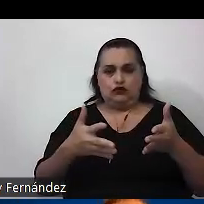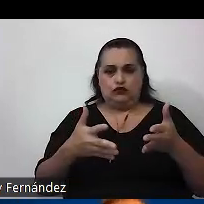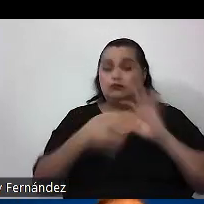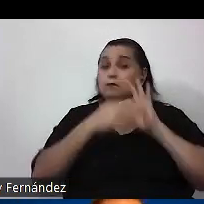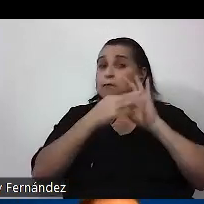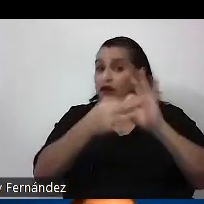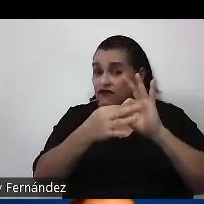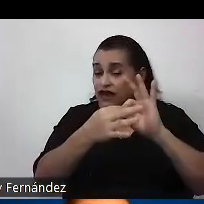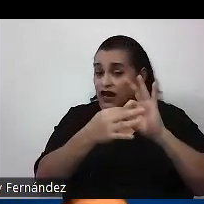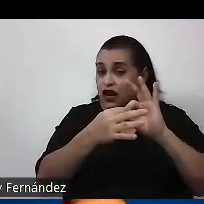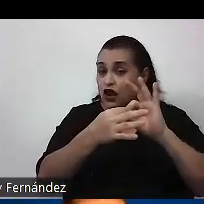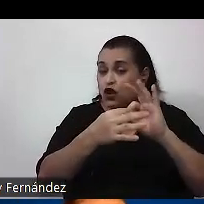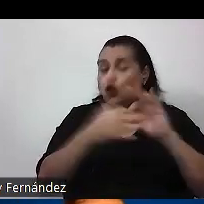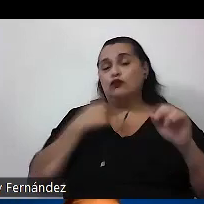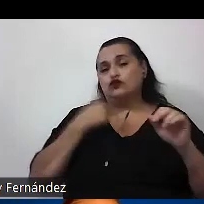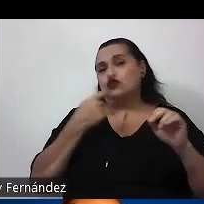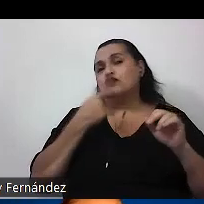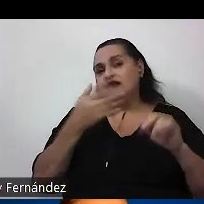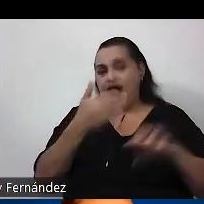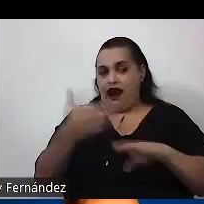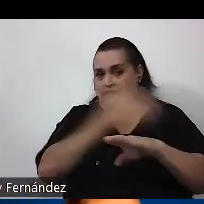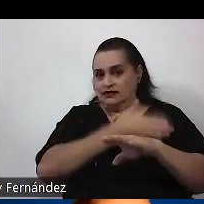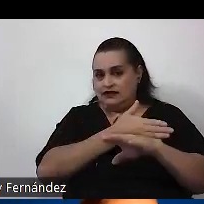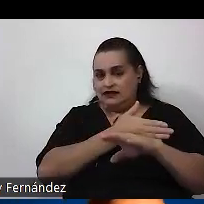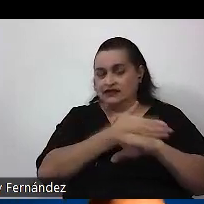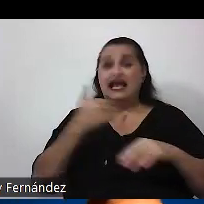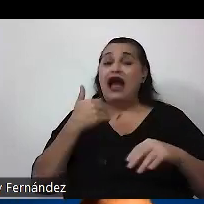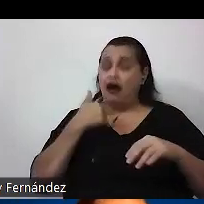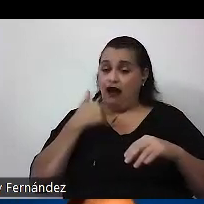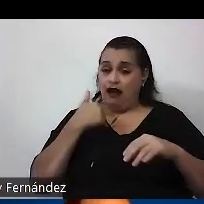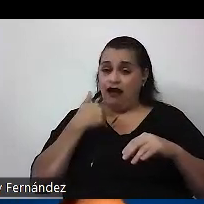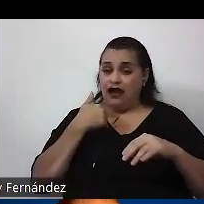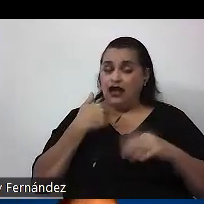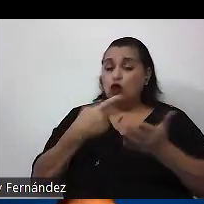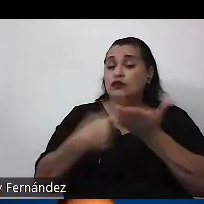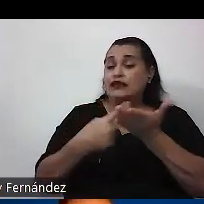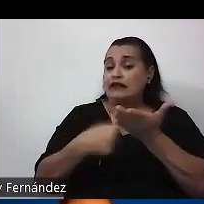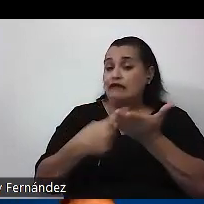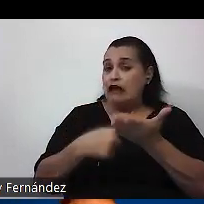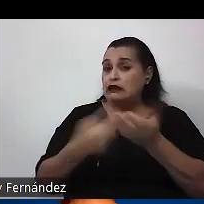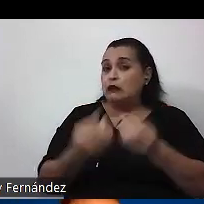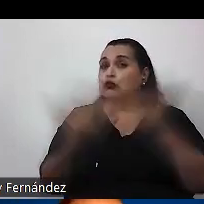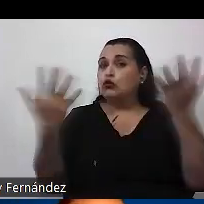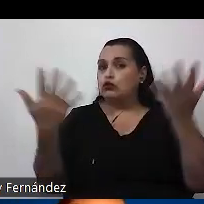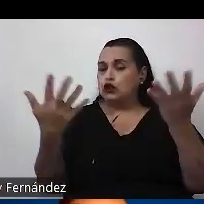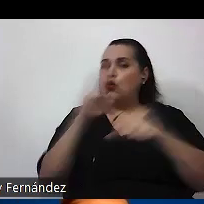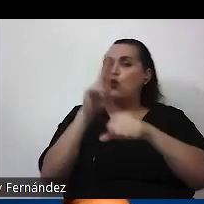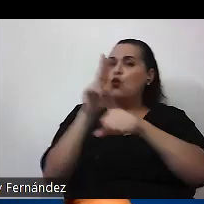casos como los que mencionaba hace un rato. si hay un debate público acerca del uso